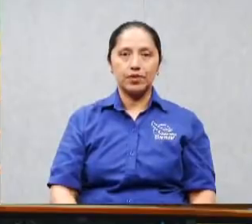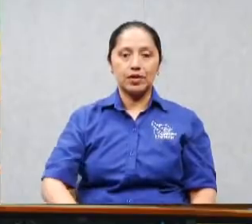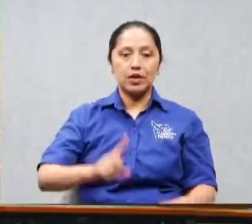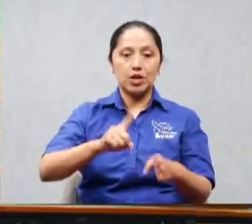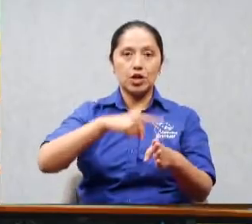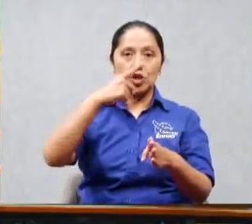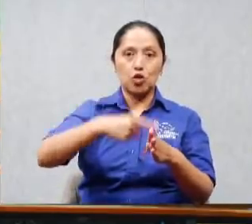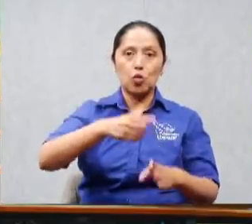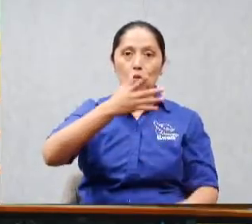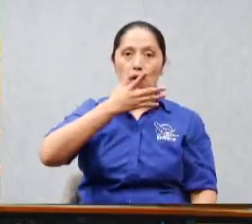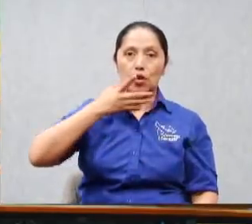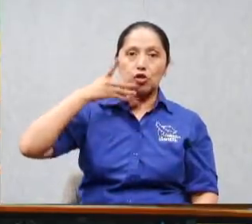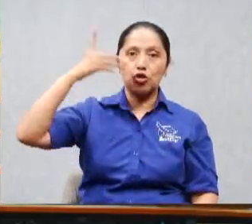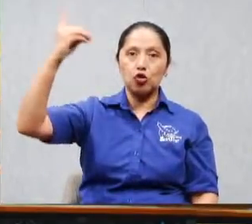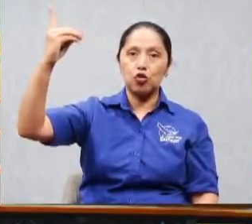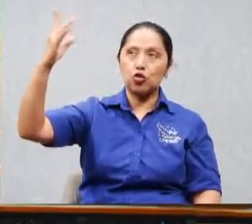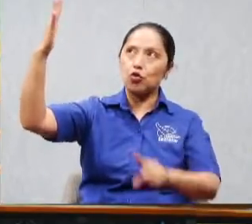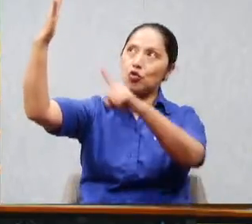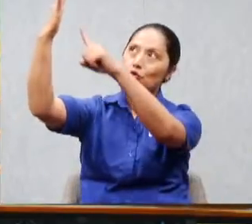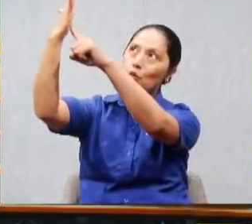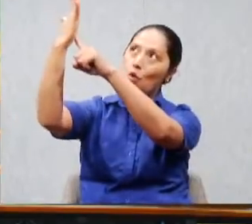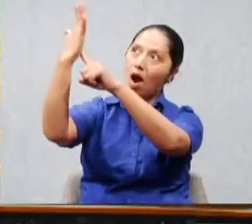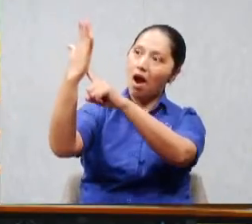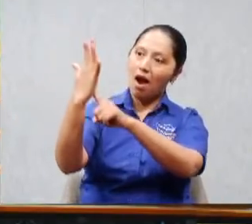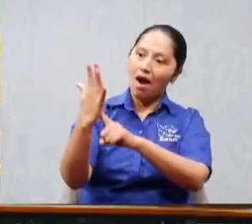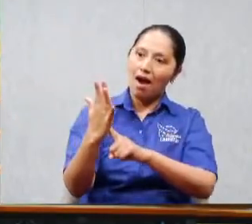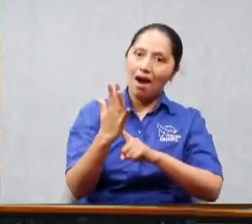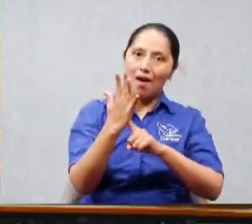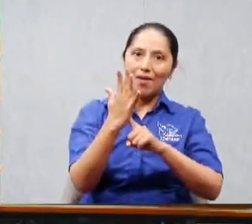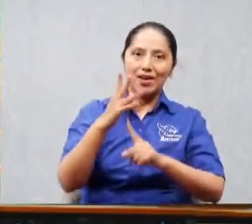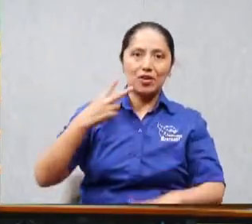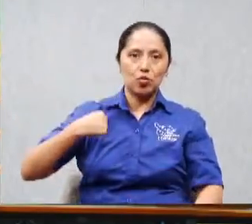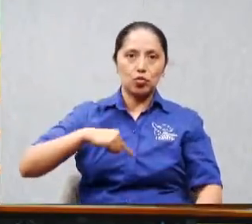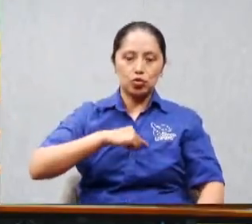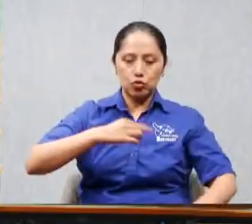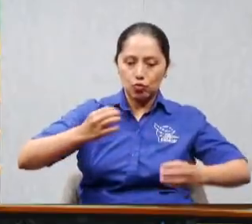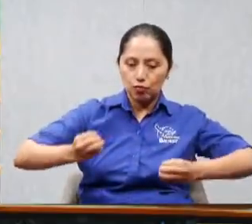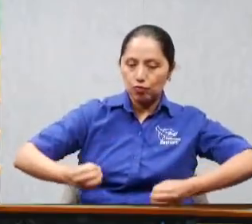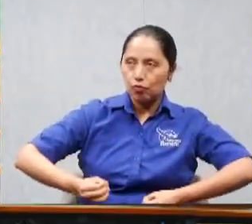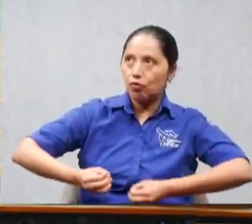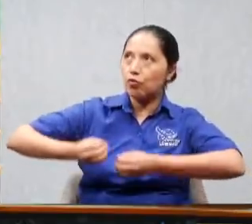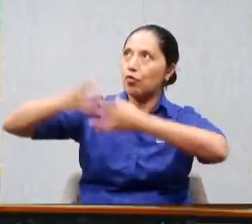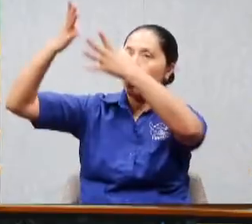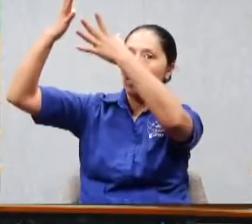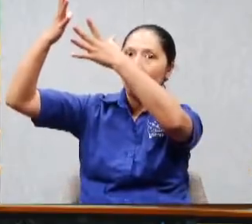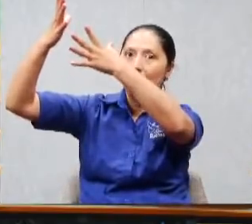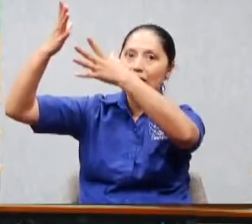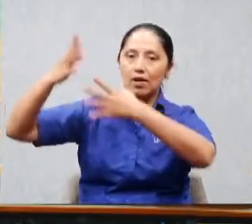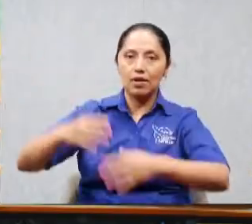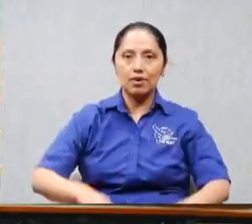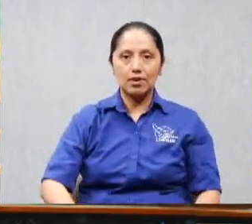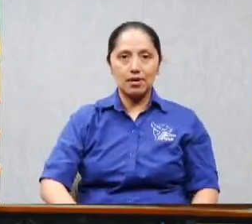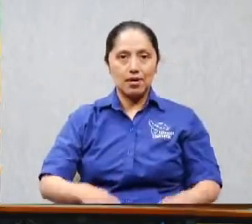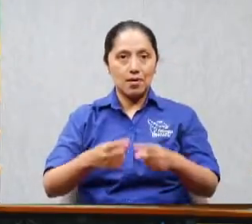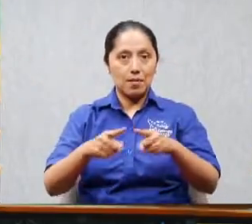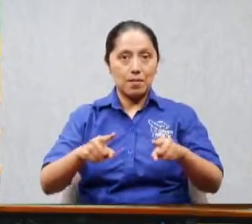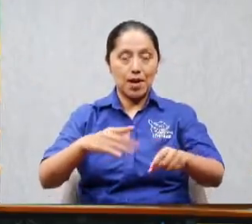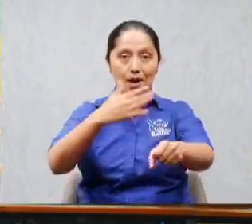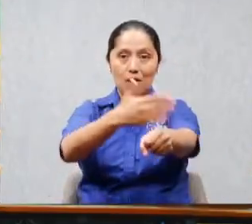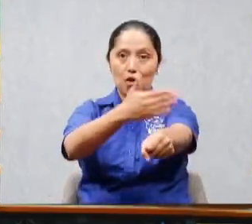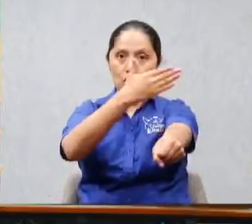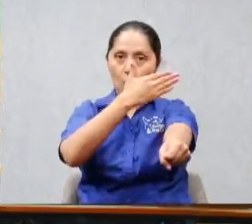él aparezca nos vamos con él tranquilos pero ya nos metieron una buena